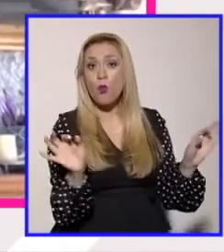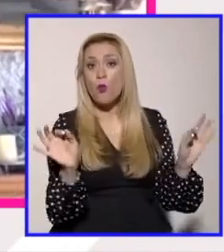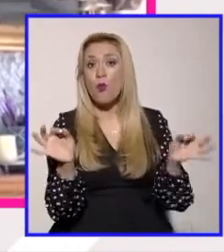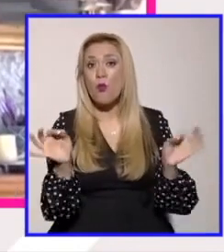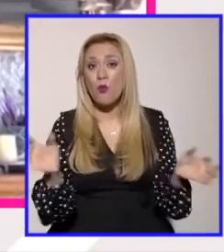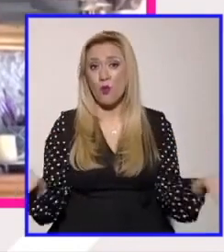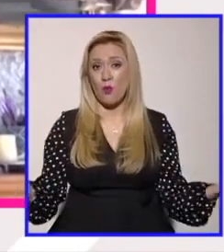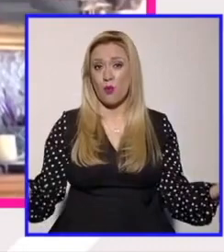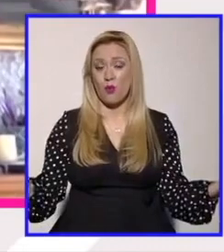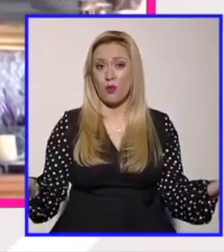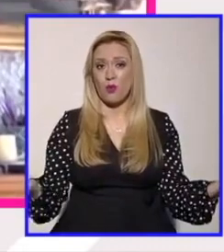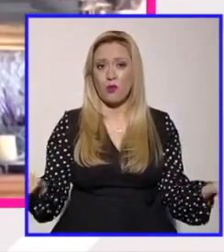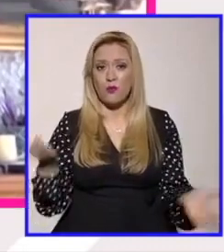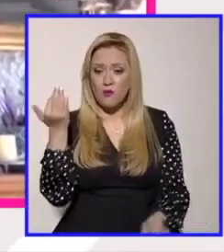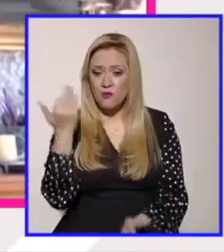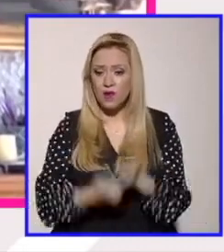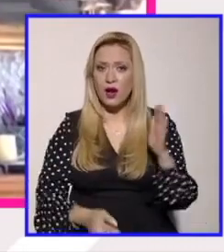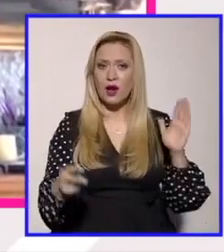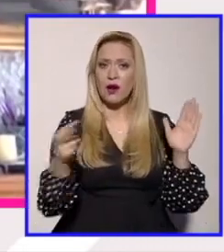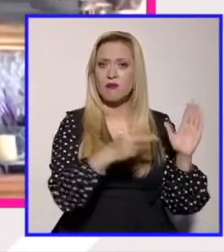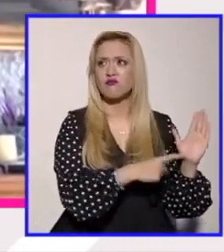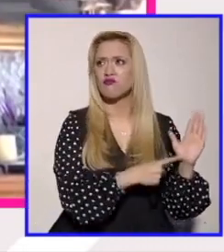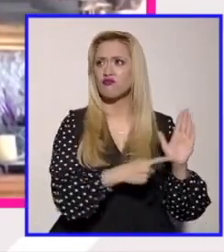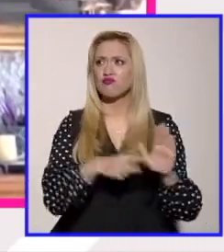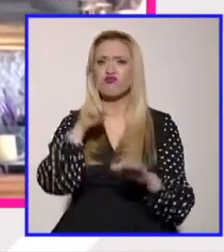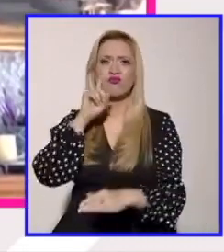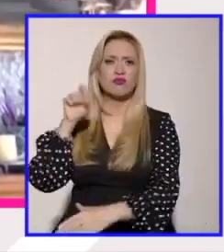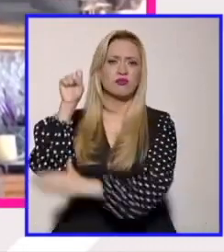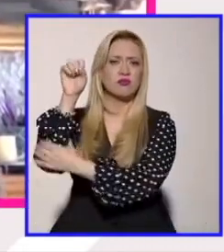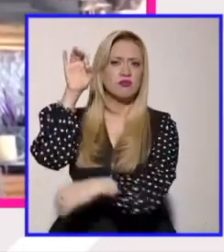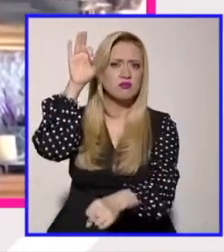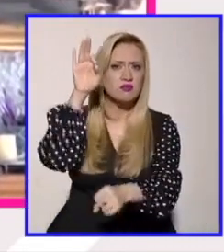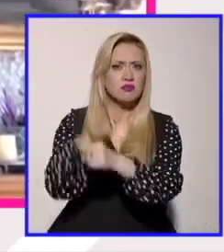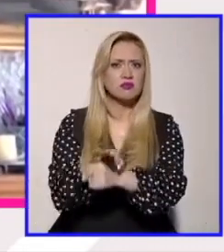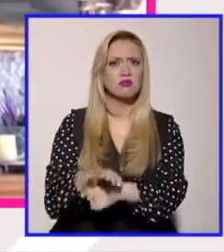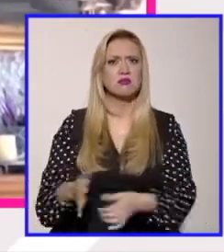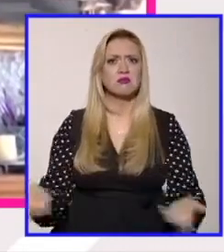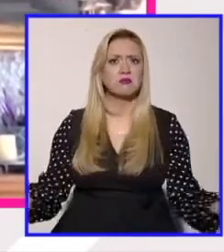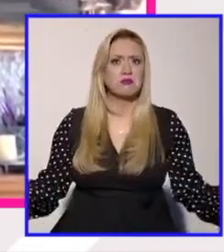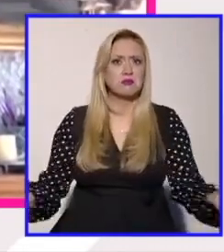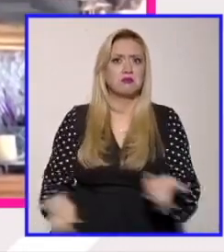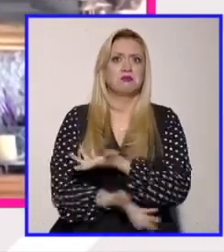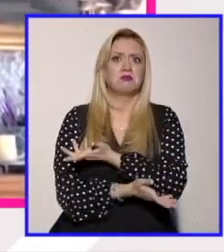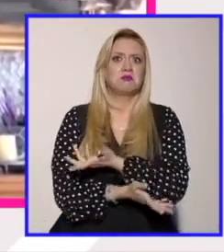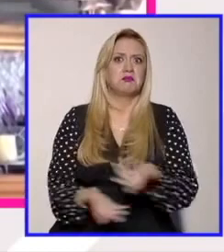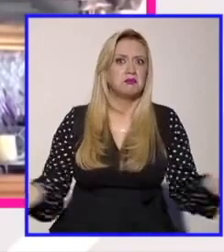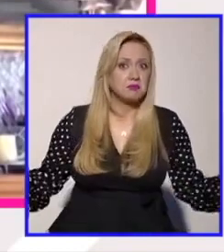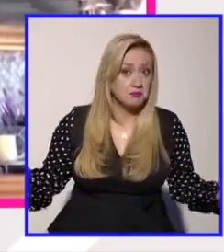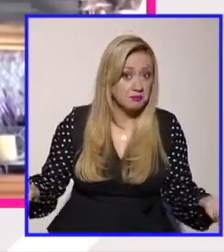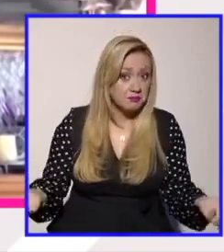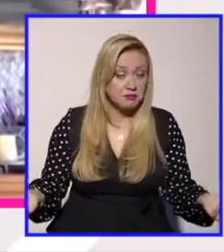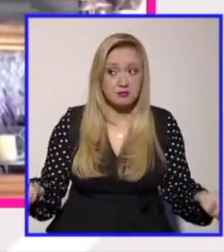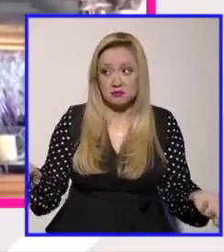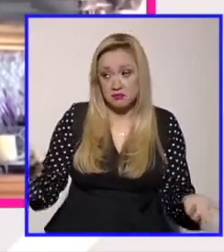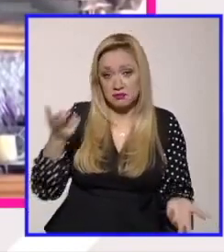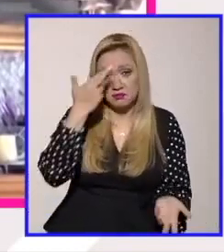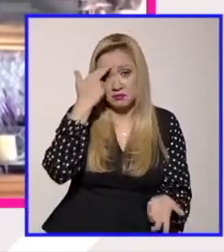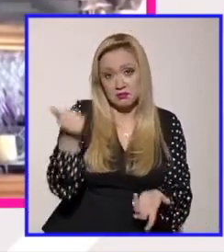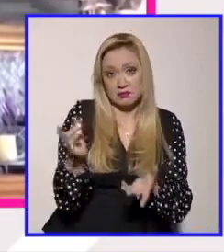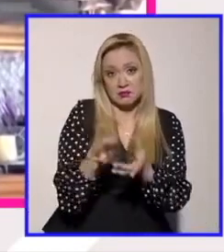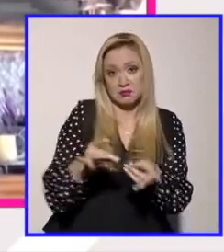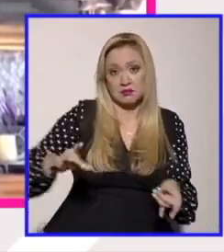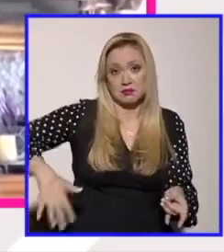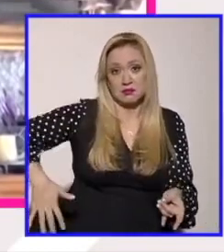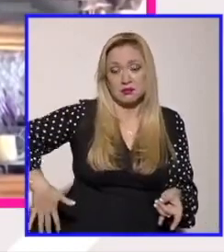estas perspectivas feministas vamos a tomarlas así desde la desde la propuesta de Chivón que